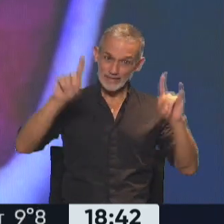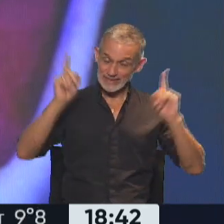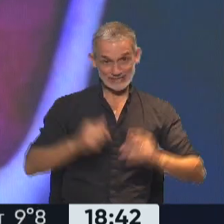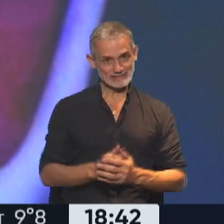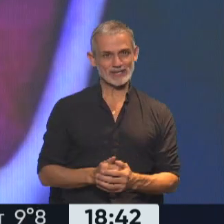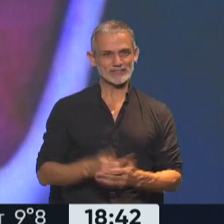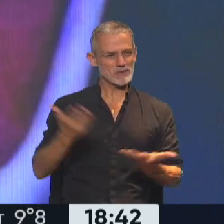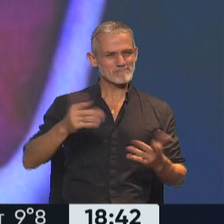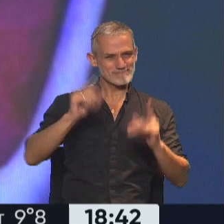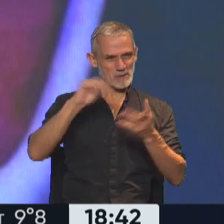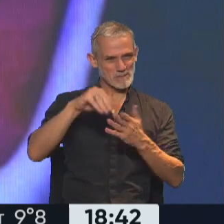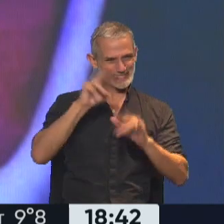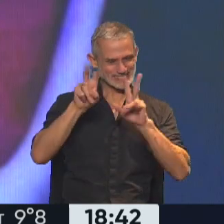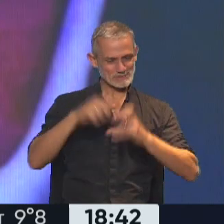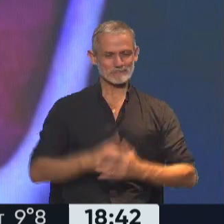Sí. Después continuamos con otro tema. Gracias, Leticia.